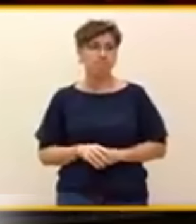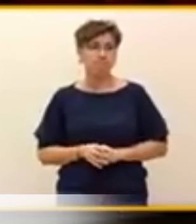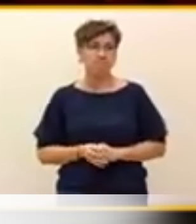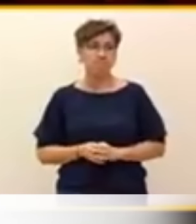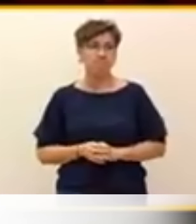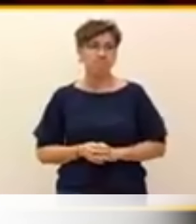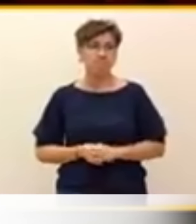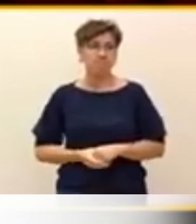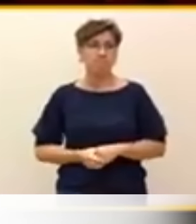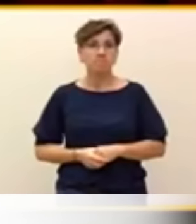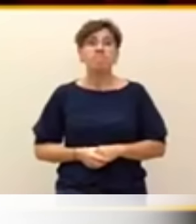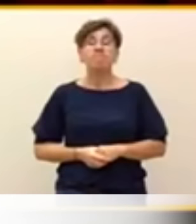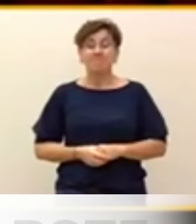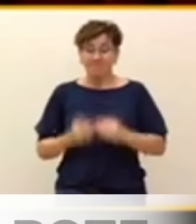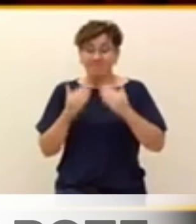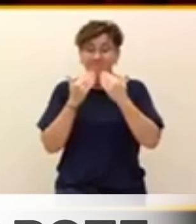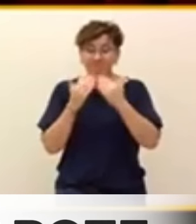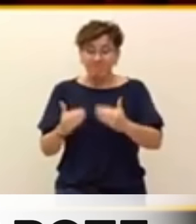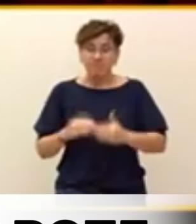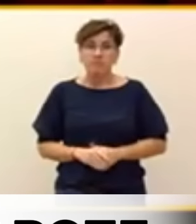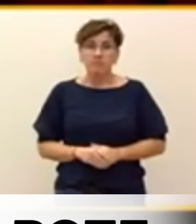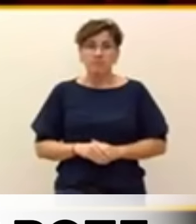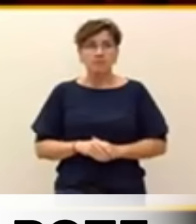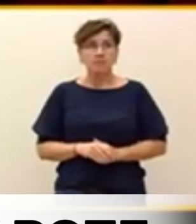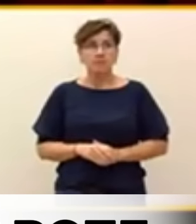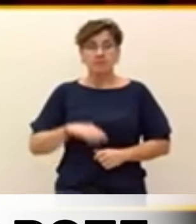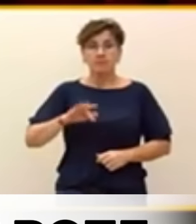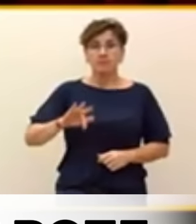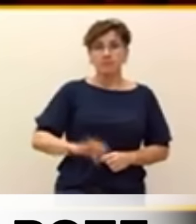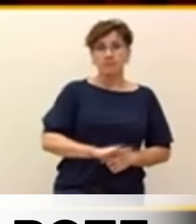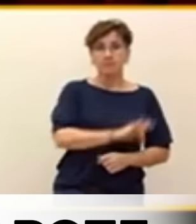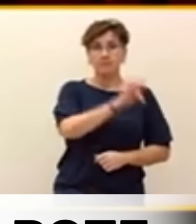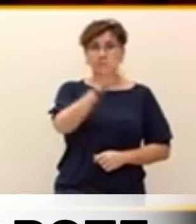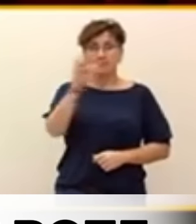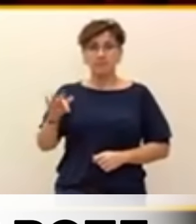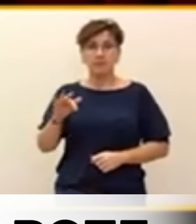Tiene ahora la palabra el señor Catalán Higueras, también por un tiempo de cuatro minutos.